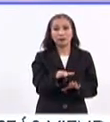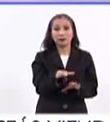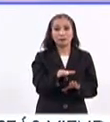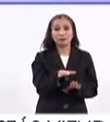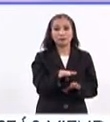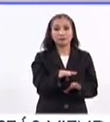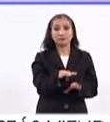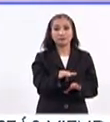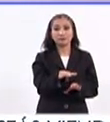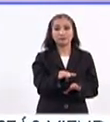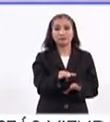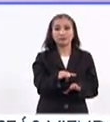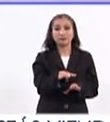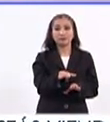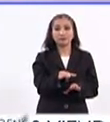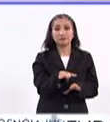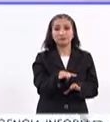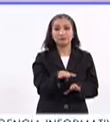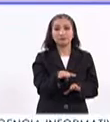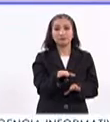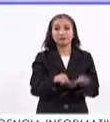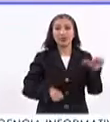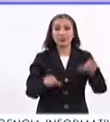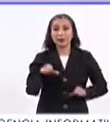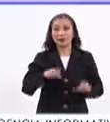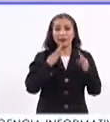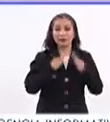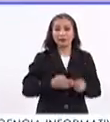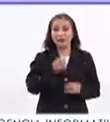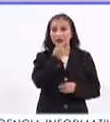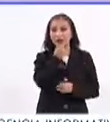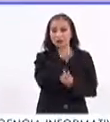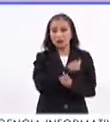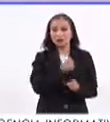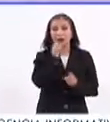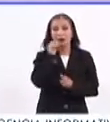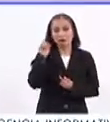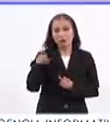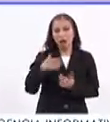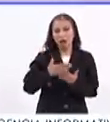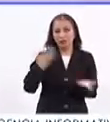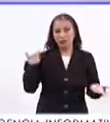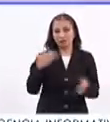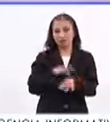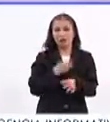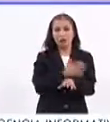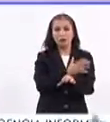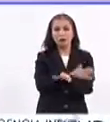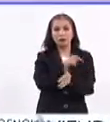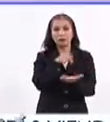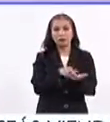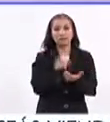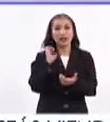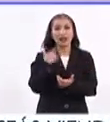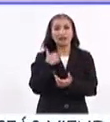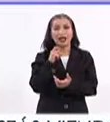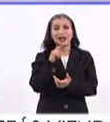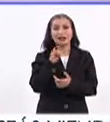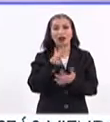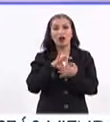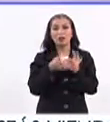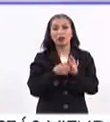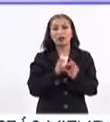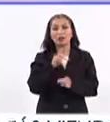que es la activación física en los niños, pero además también él mismo lo vivió. Nos acompaña en el estudio el ex atleta